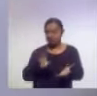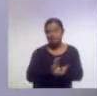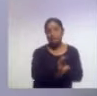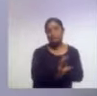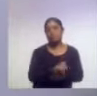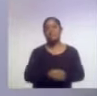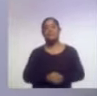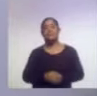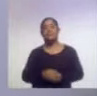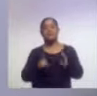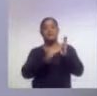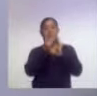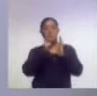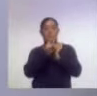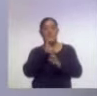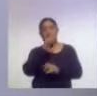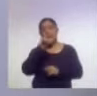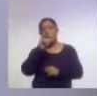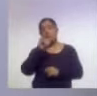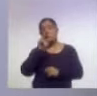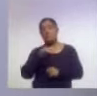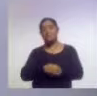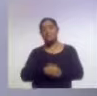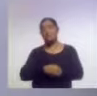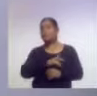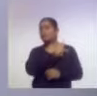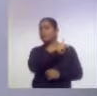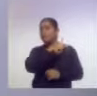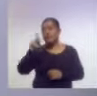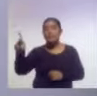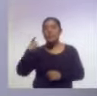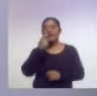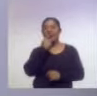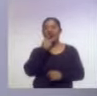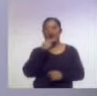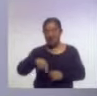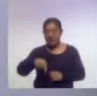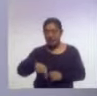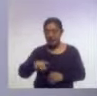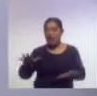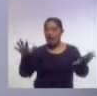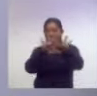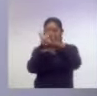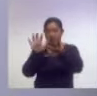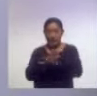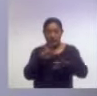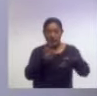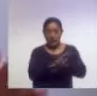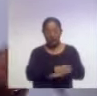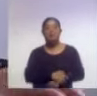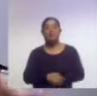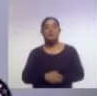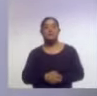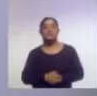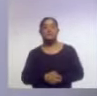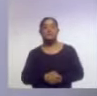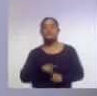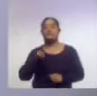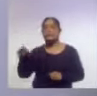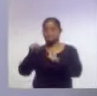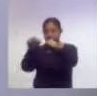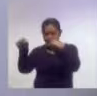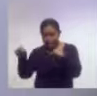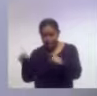infraestructura se mejoró principalmente todo lo que tiene que ver con pisos, cambio de pisos, tanto parte de aulas